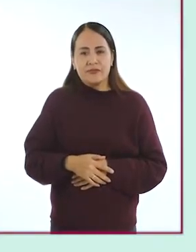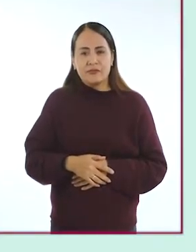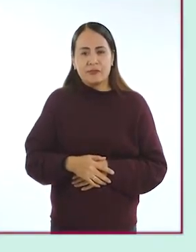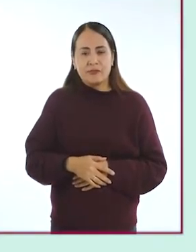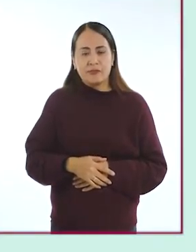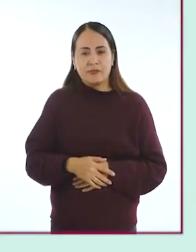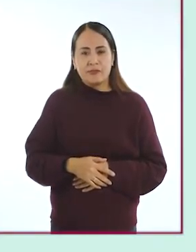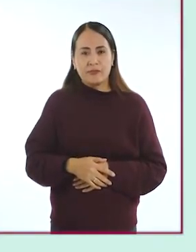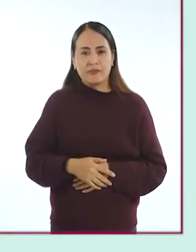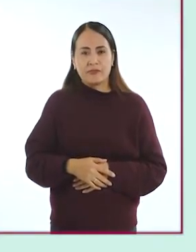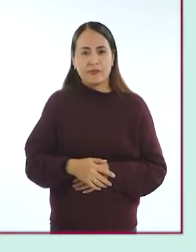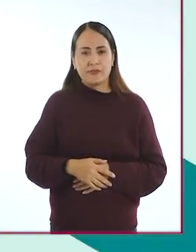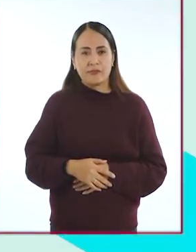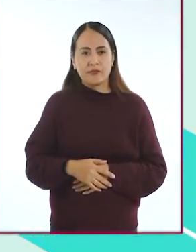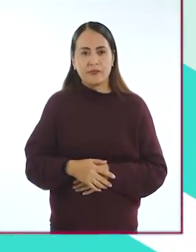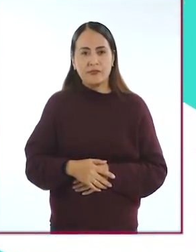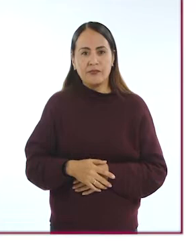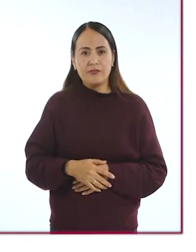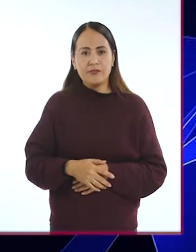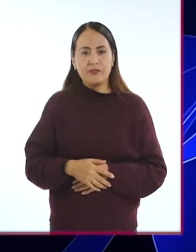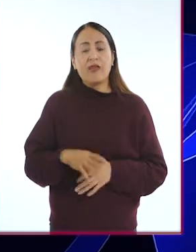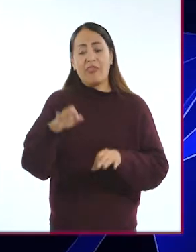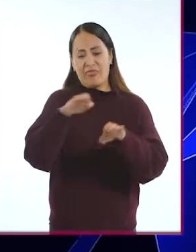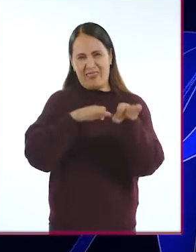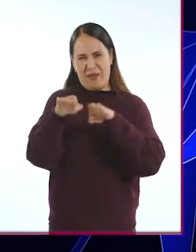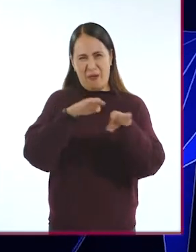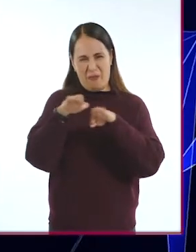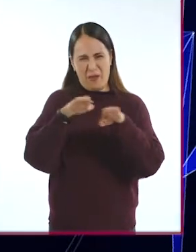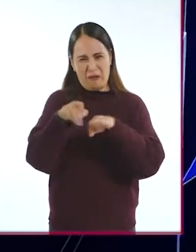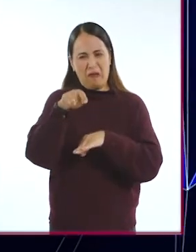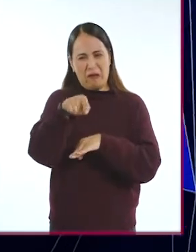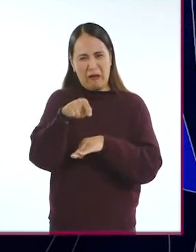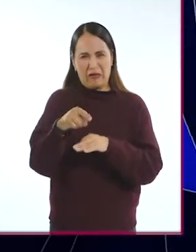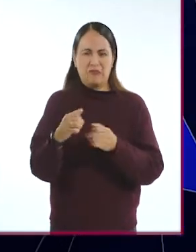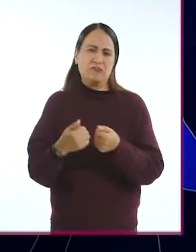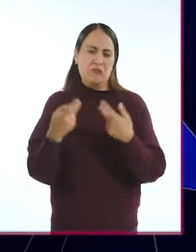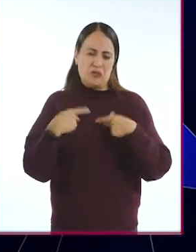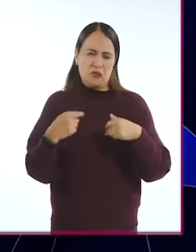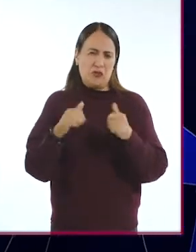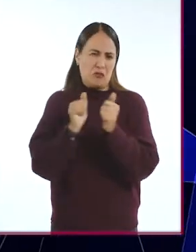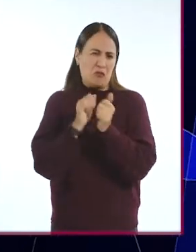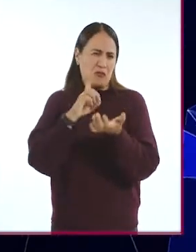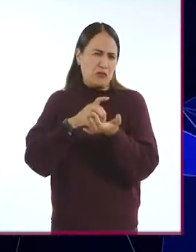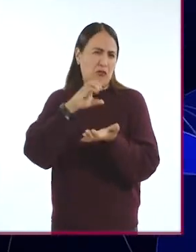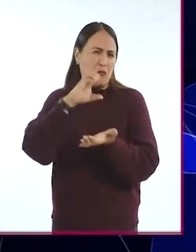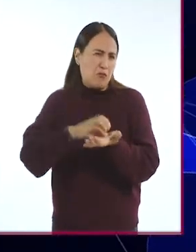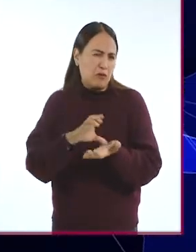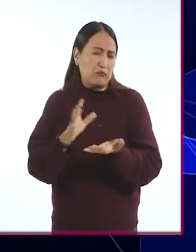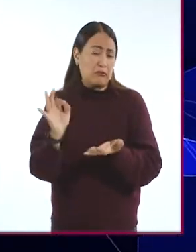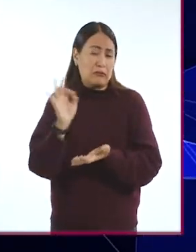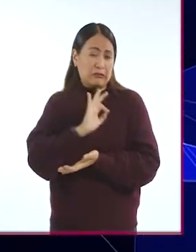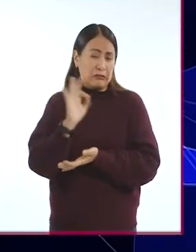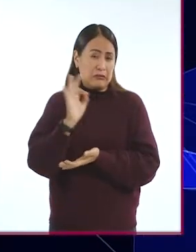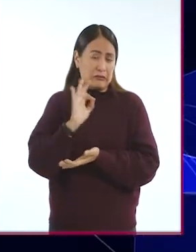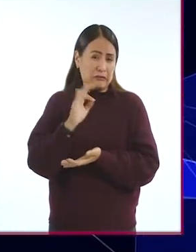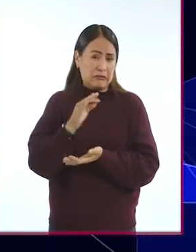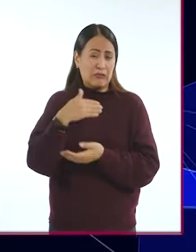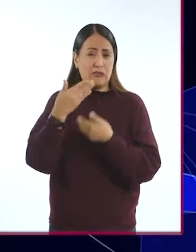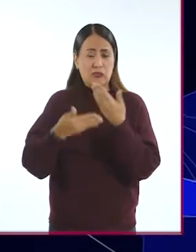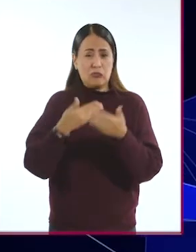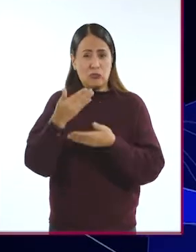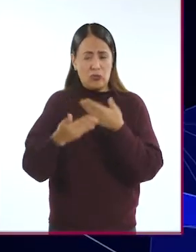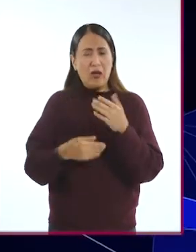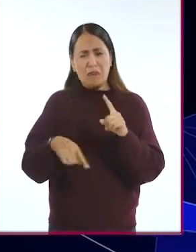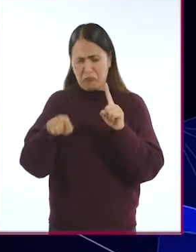Discapacidad en el campo laboral En el campo laboral, la discapacidad puede impactar de una